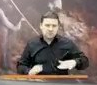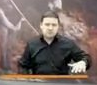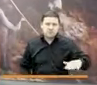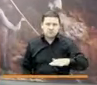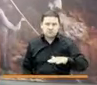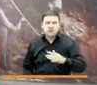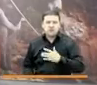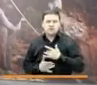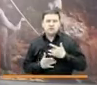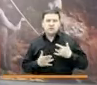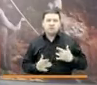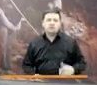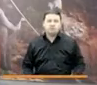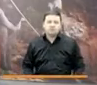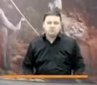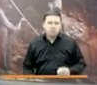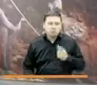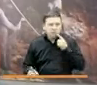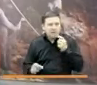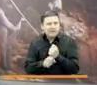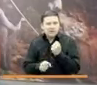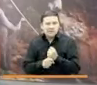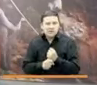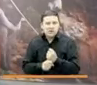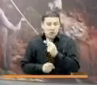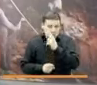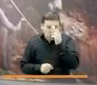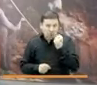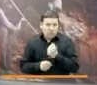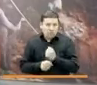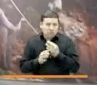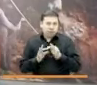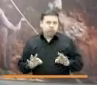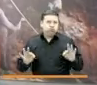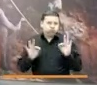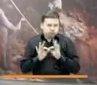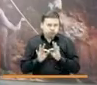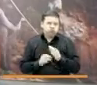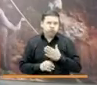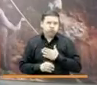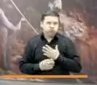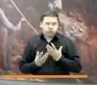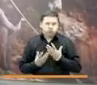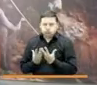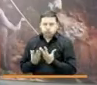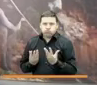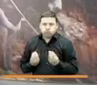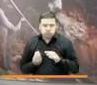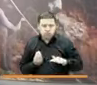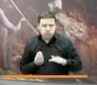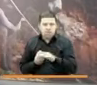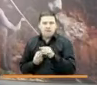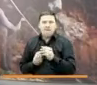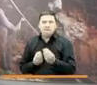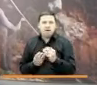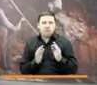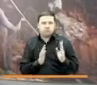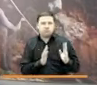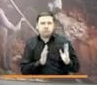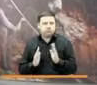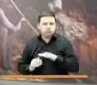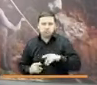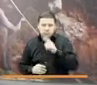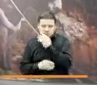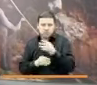sector salud. Es un trabajo bastante arduo, bastante importante, que hacen nuestros equipos en terreno para garantizar que estos